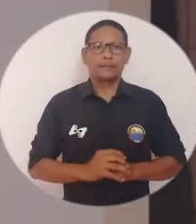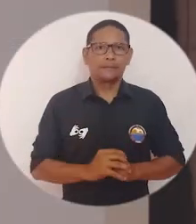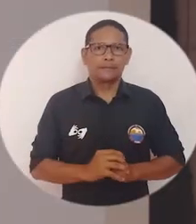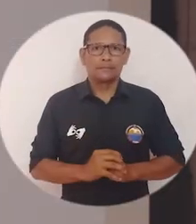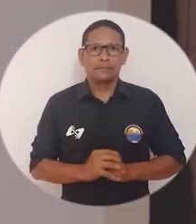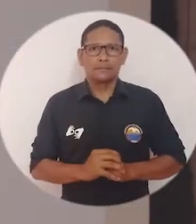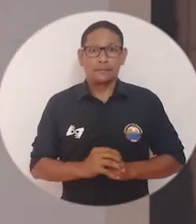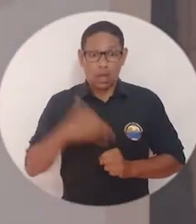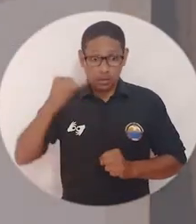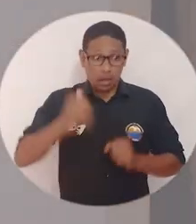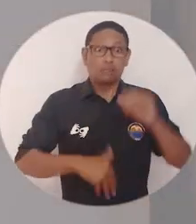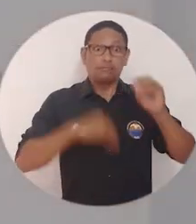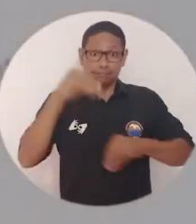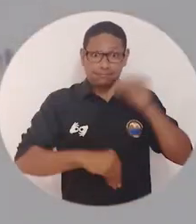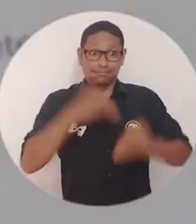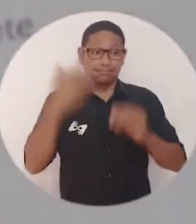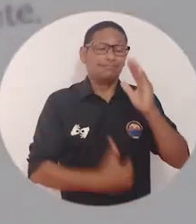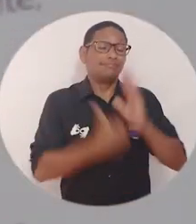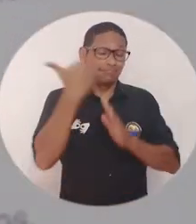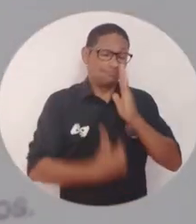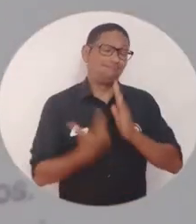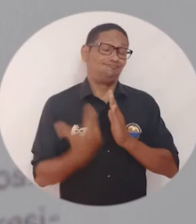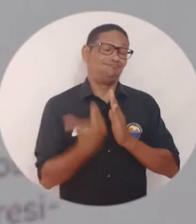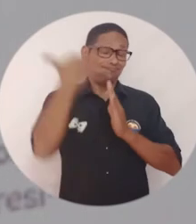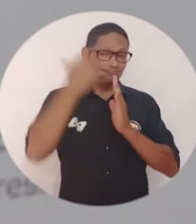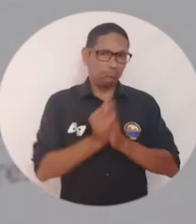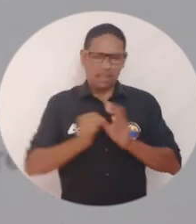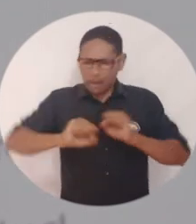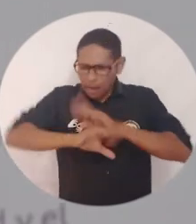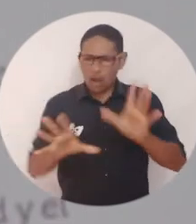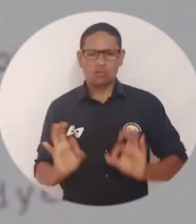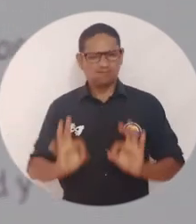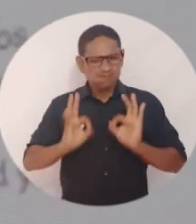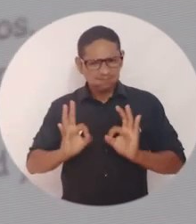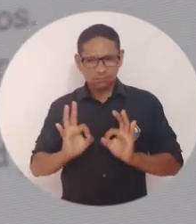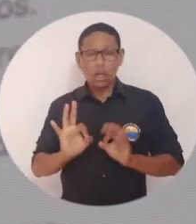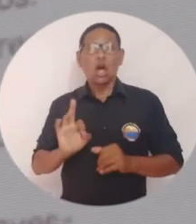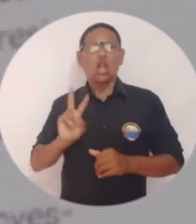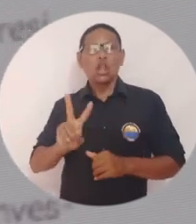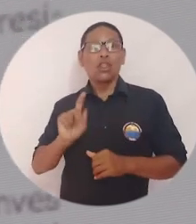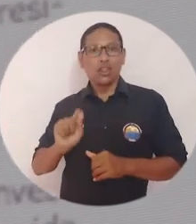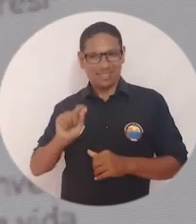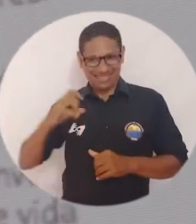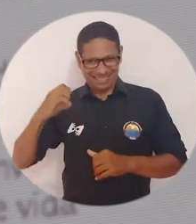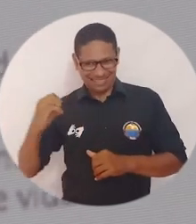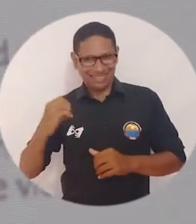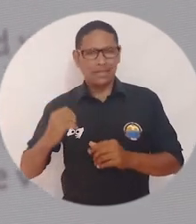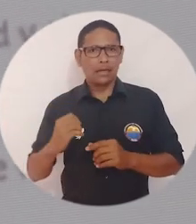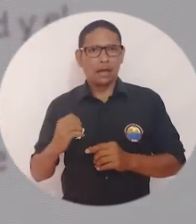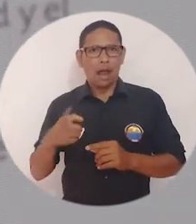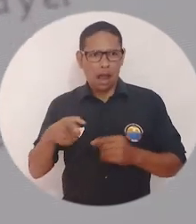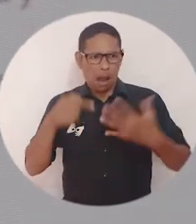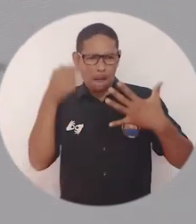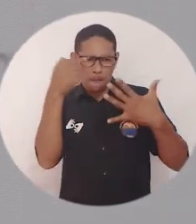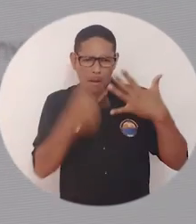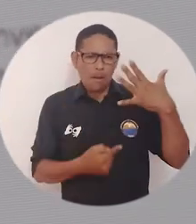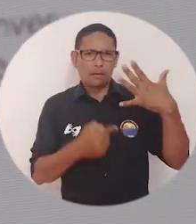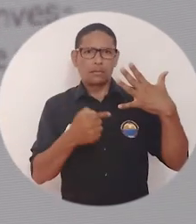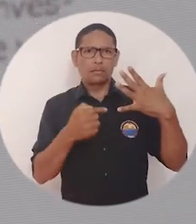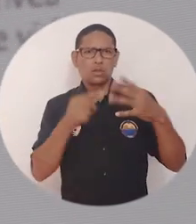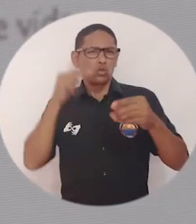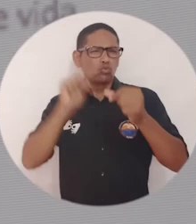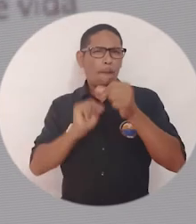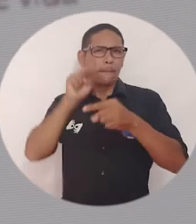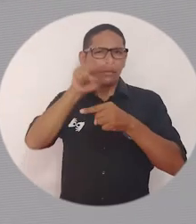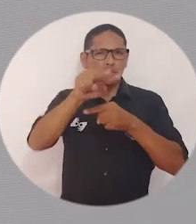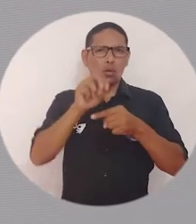Nos encontramos con un documento mucho más consolidado, mucho más claro. Esta versión es la 2.0, donde desde